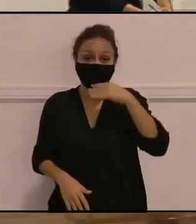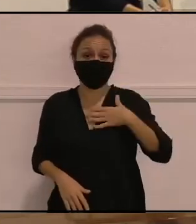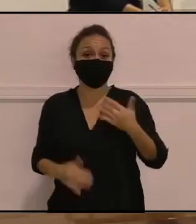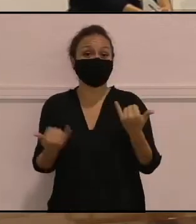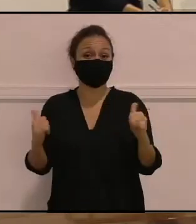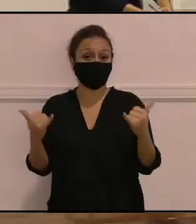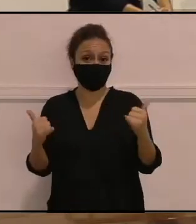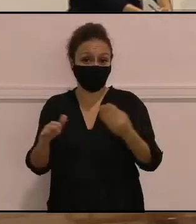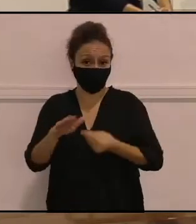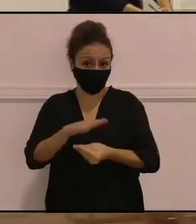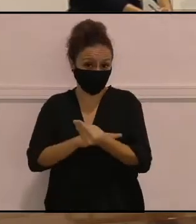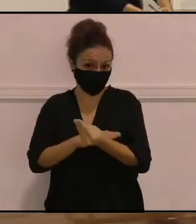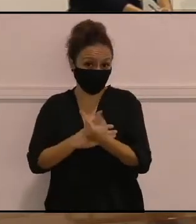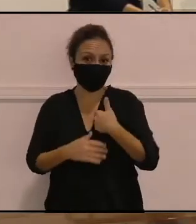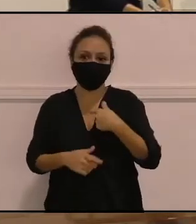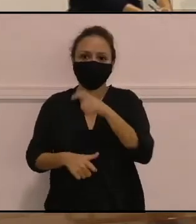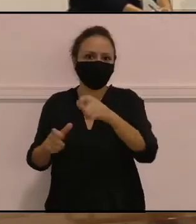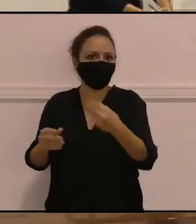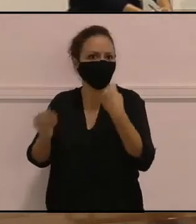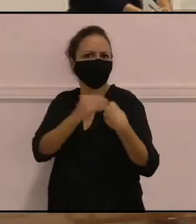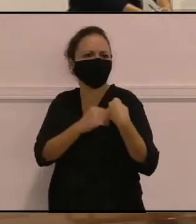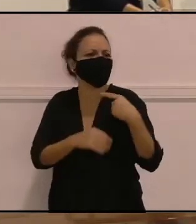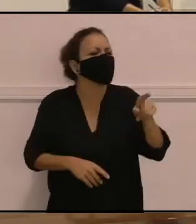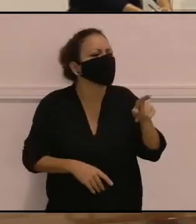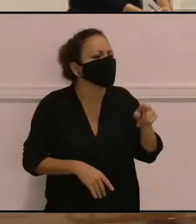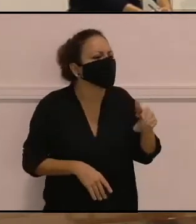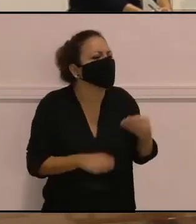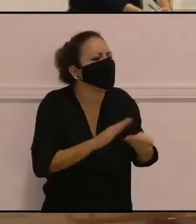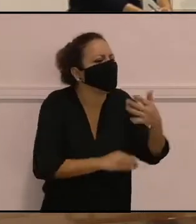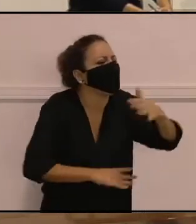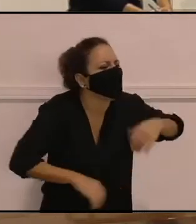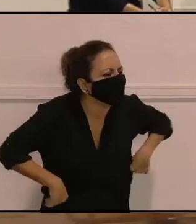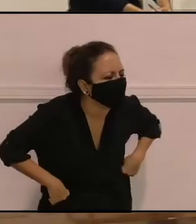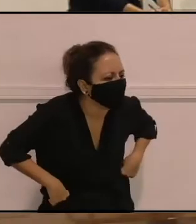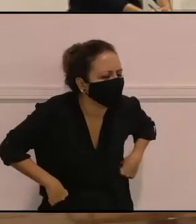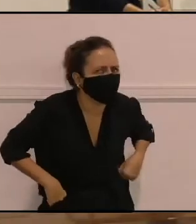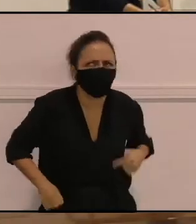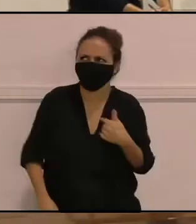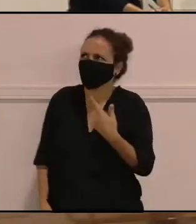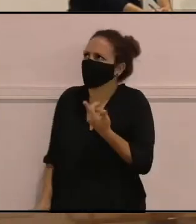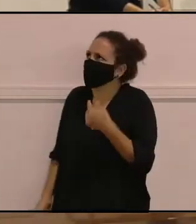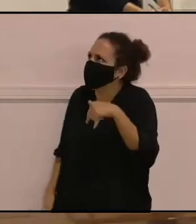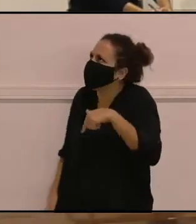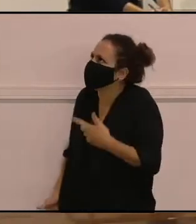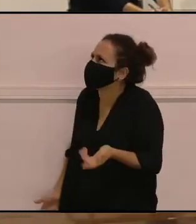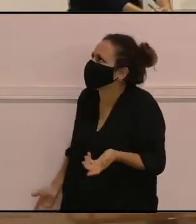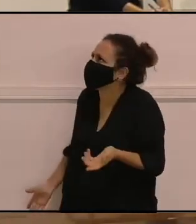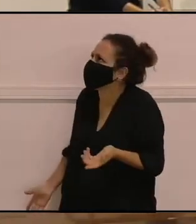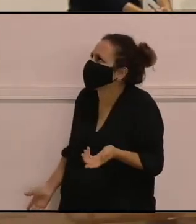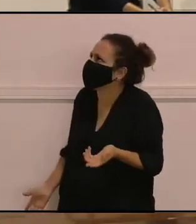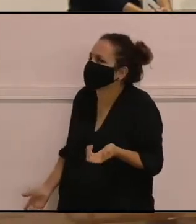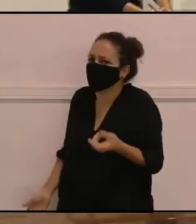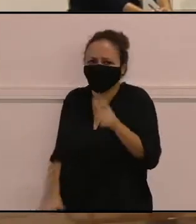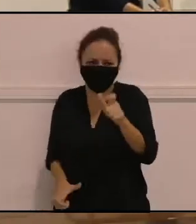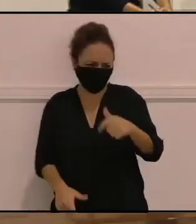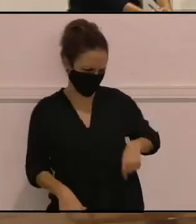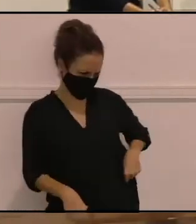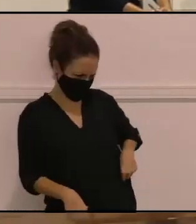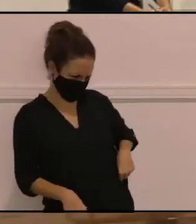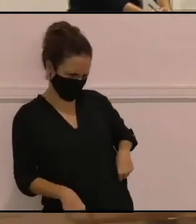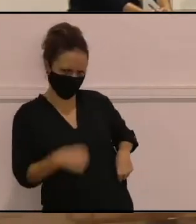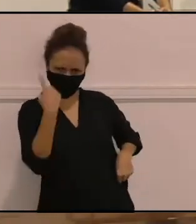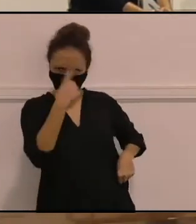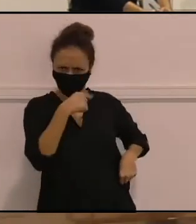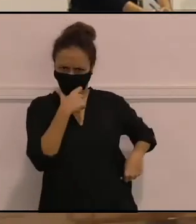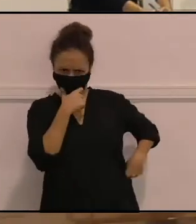todo el mundo me está preguntando todo el tiempo que de dónde soy. Entonces yo me quedo como de aquí y la gente, pero se queda con